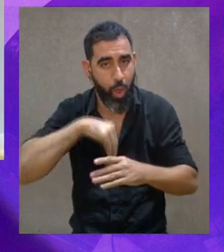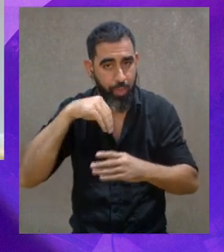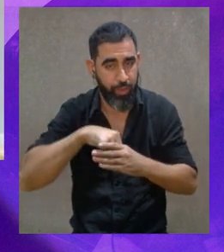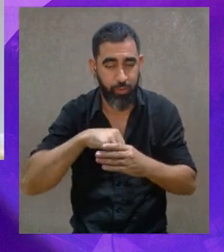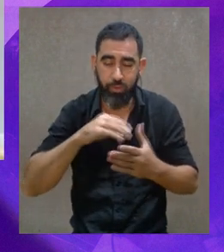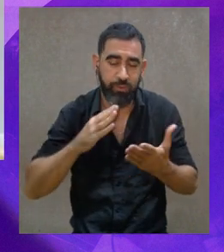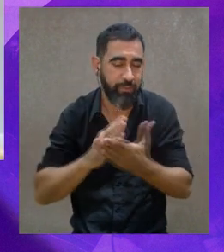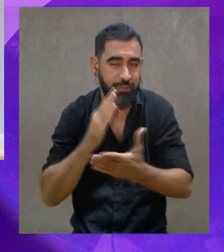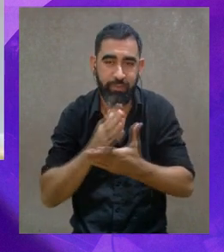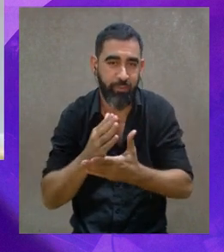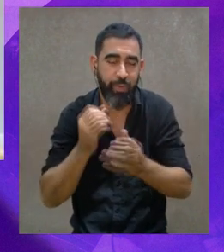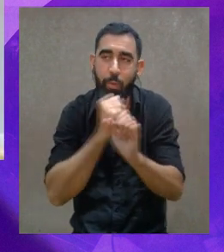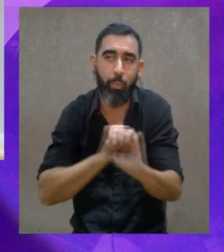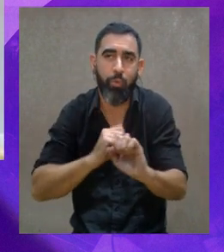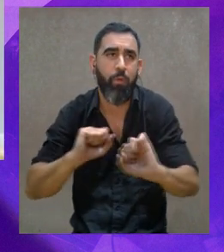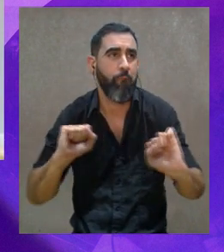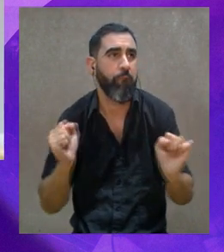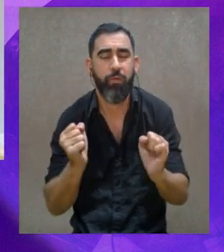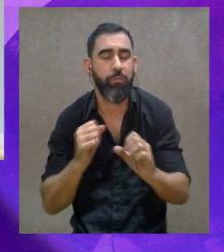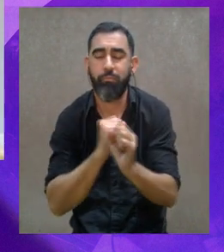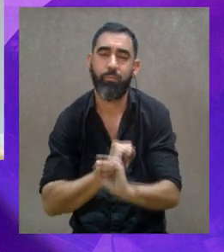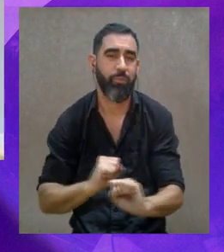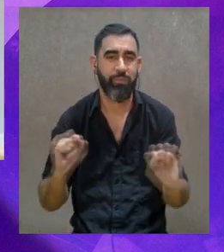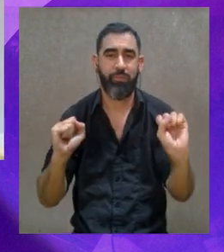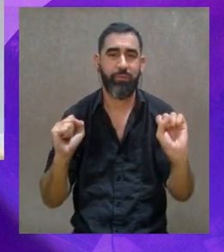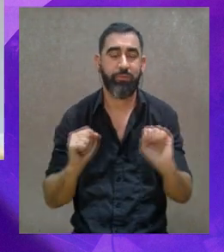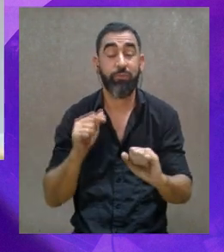aunque lo querramos, no es posible.